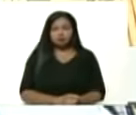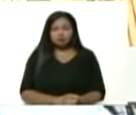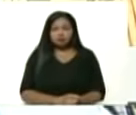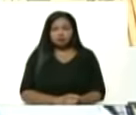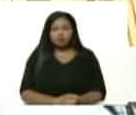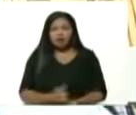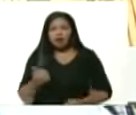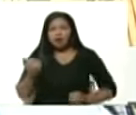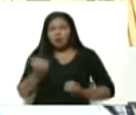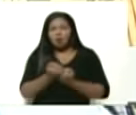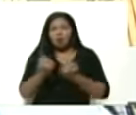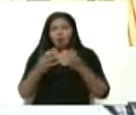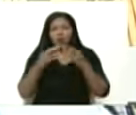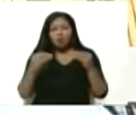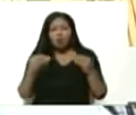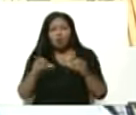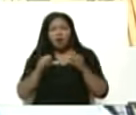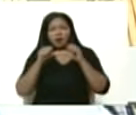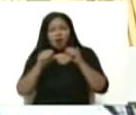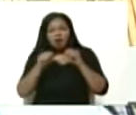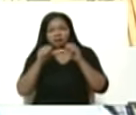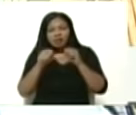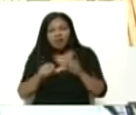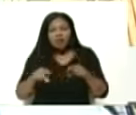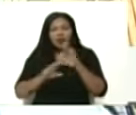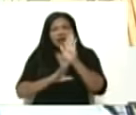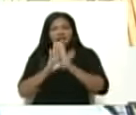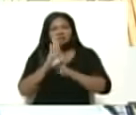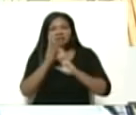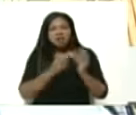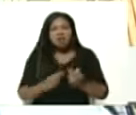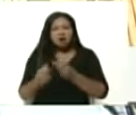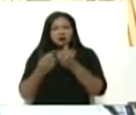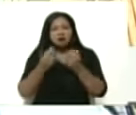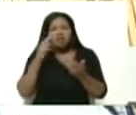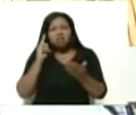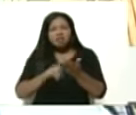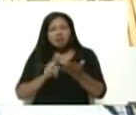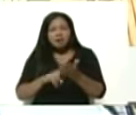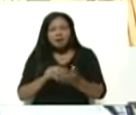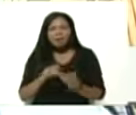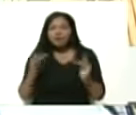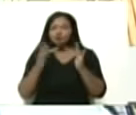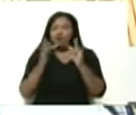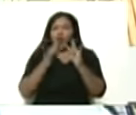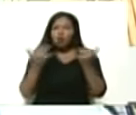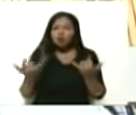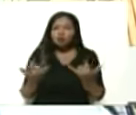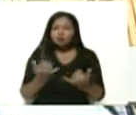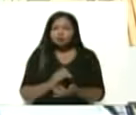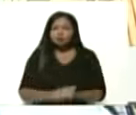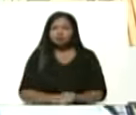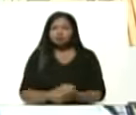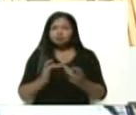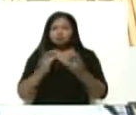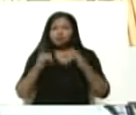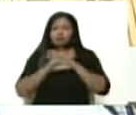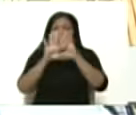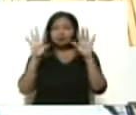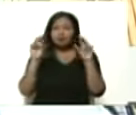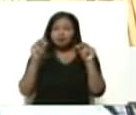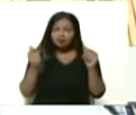Sustentado, sustentable, permanente, el crecimiento de la economía real. Vamos a hacer un pase tempranero